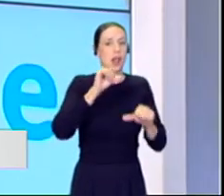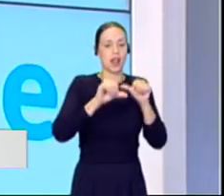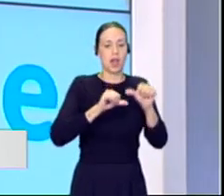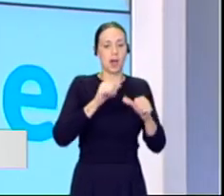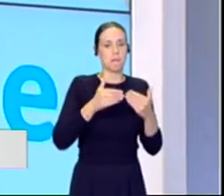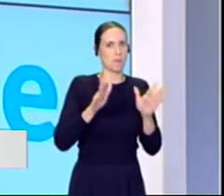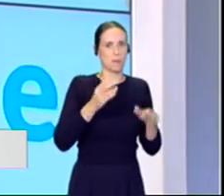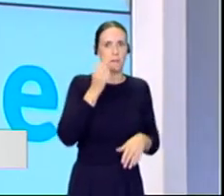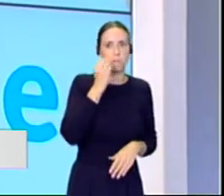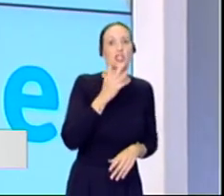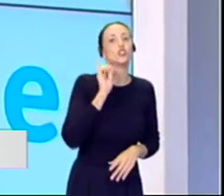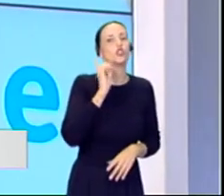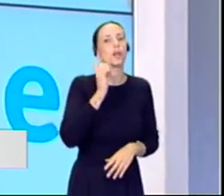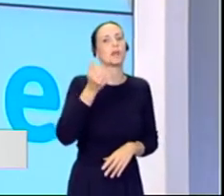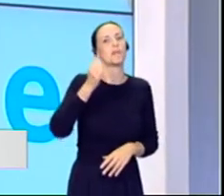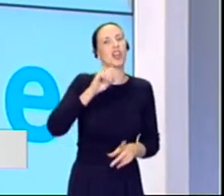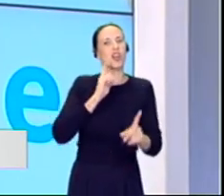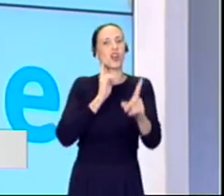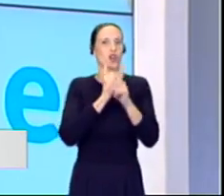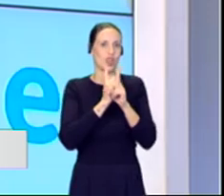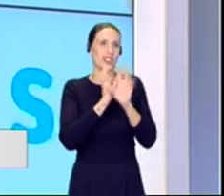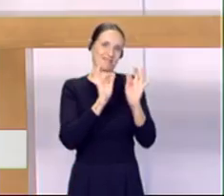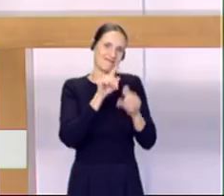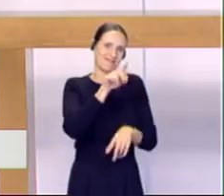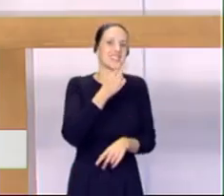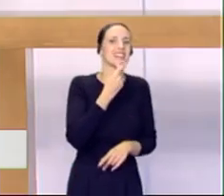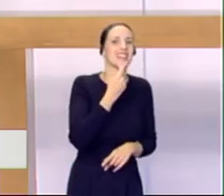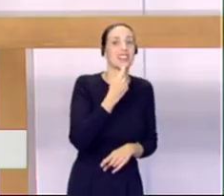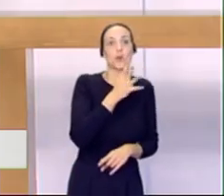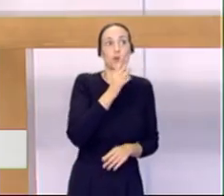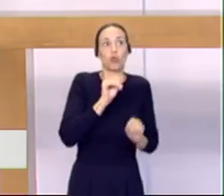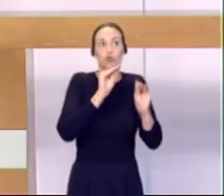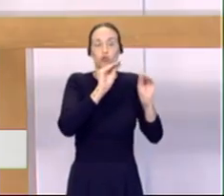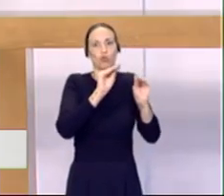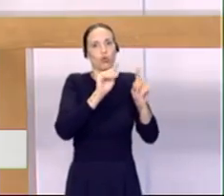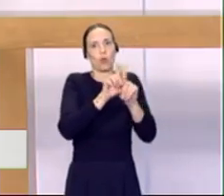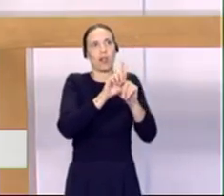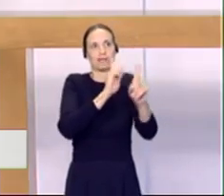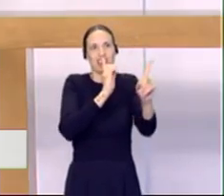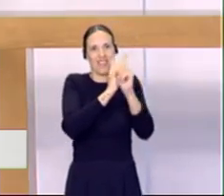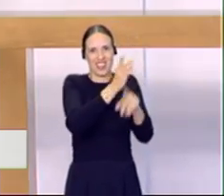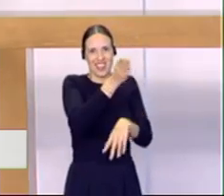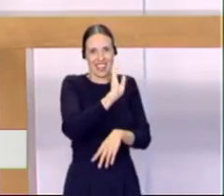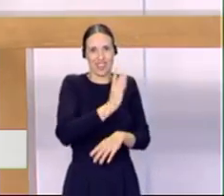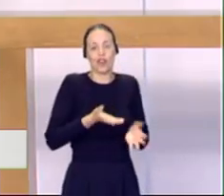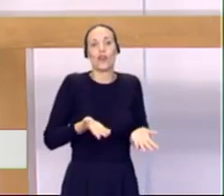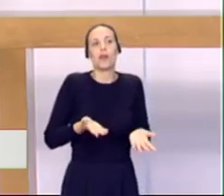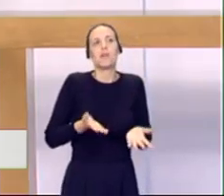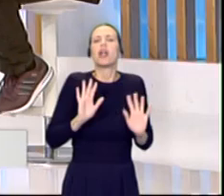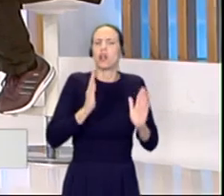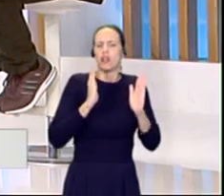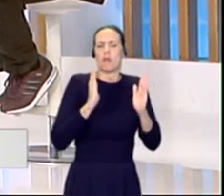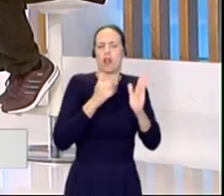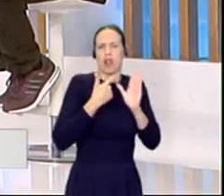cedido ante ese rival como Textil, que es un rival directo, y bueno, ahora, como comentabas antes, las temporadas largas,